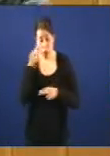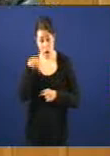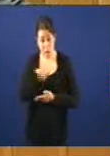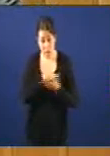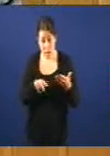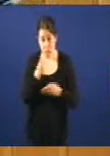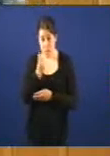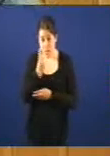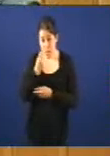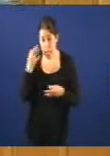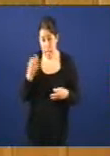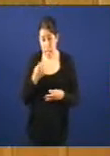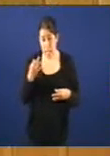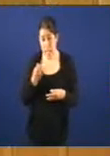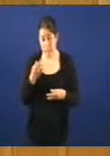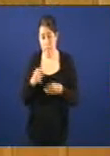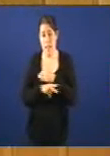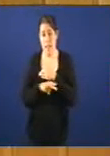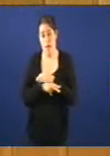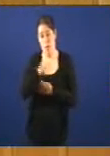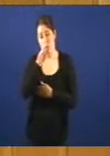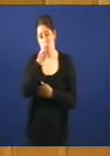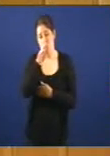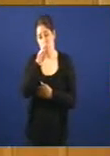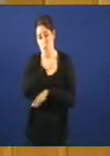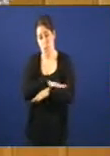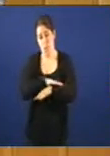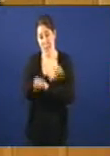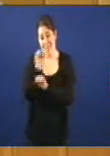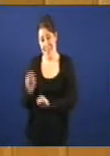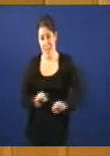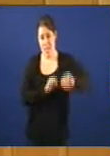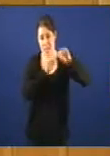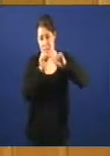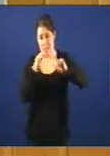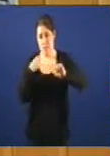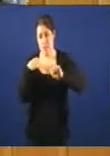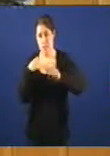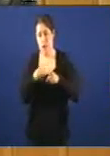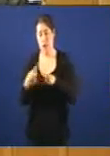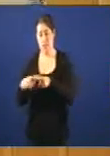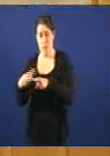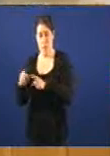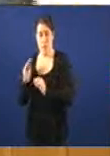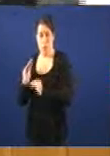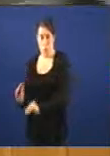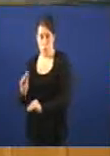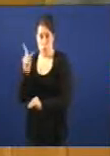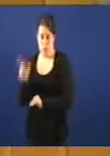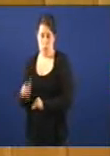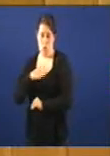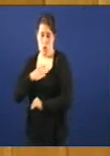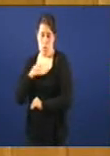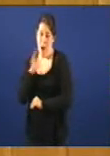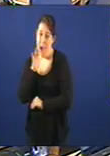falta é un delegado do goberno que nos defenda das actitudes fascistas do actual delegado de goberno. Moitas gracias señor